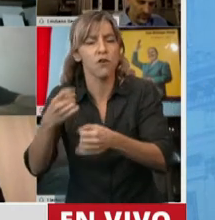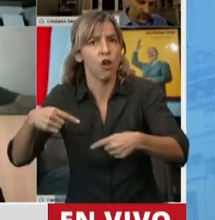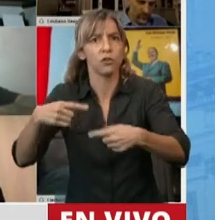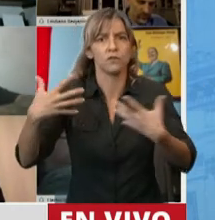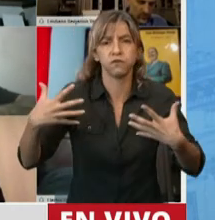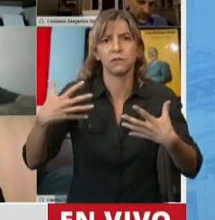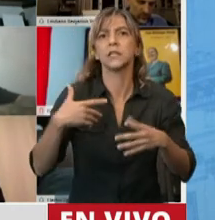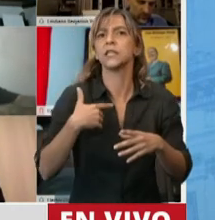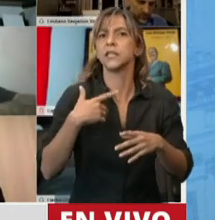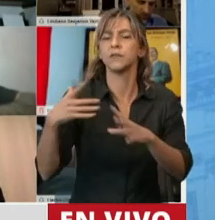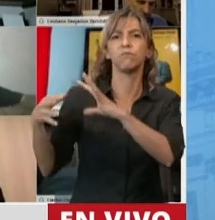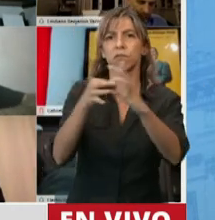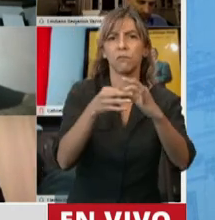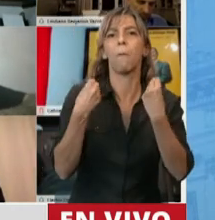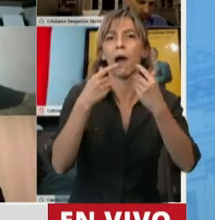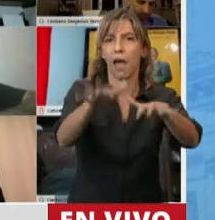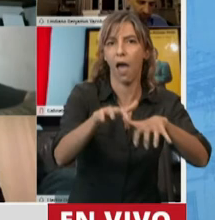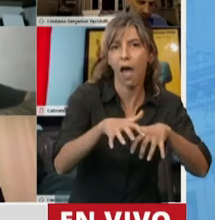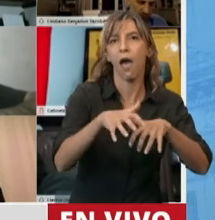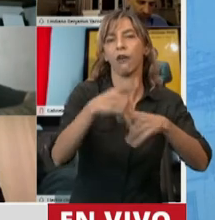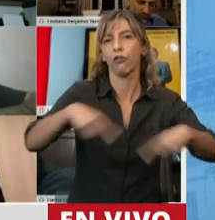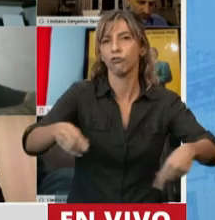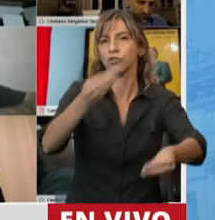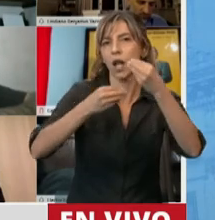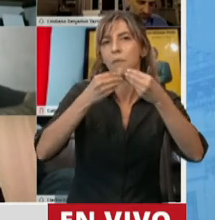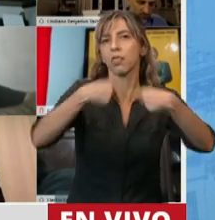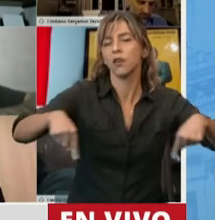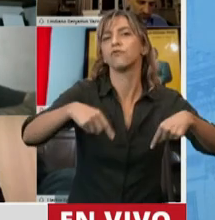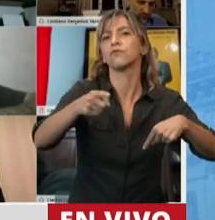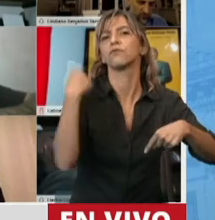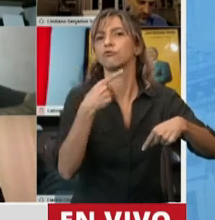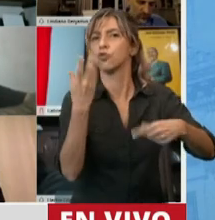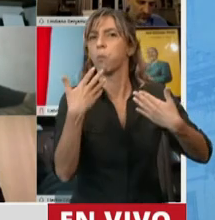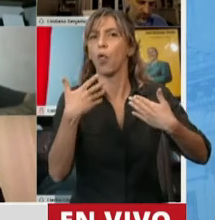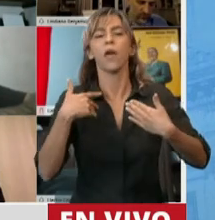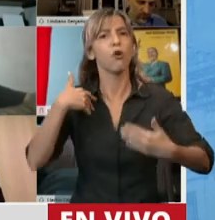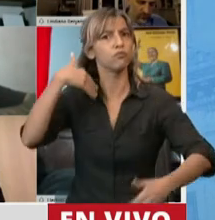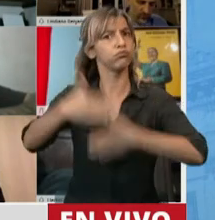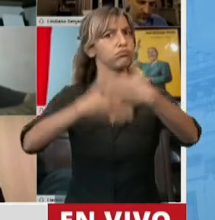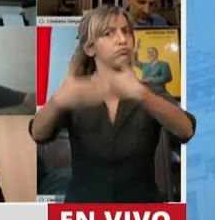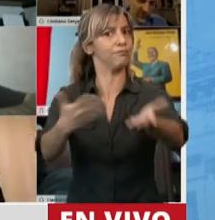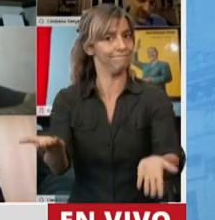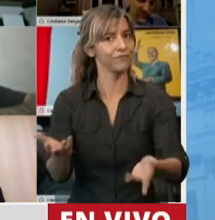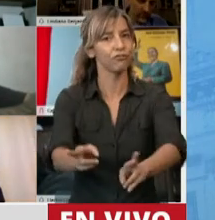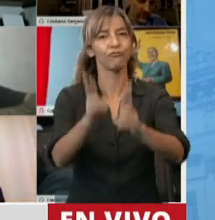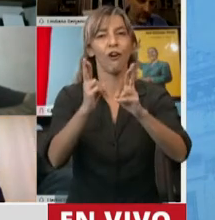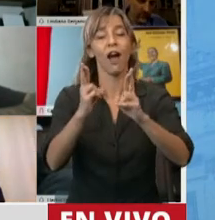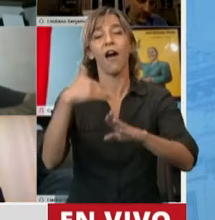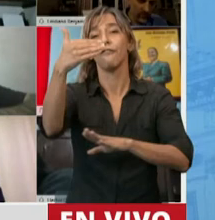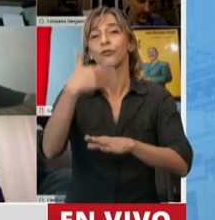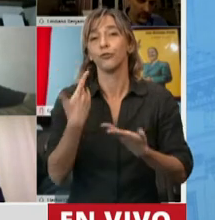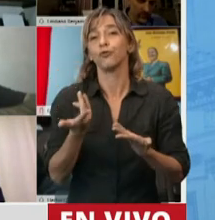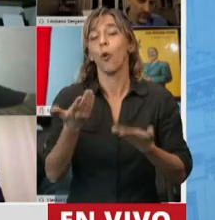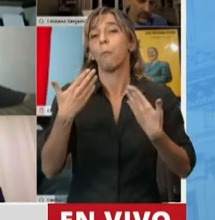potencia agroalimentaria. Eso ya es. Y esto que estamos tratando puede ser, ojalá cumpla la función de igualar